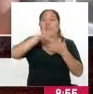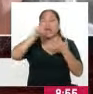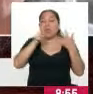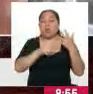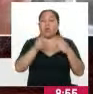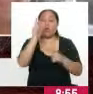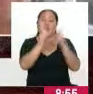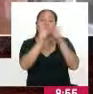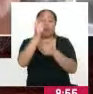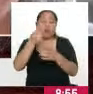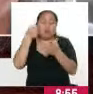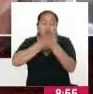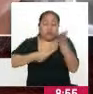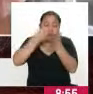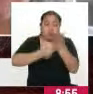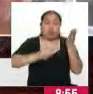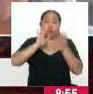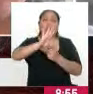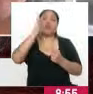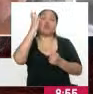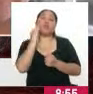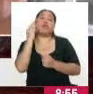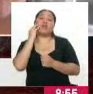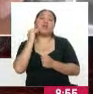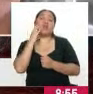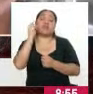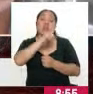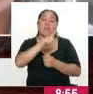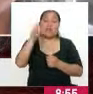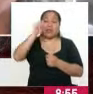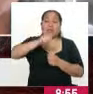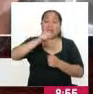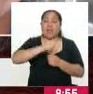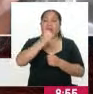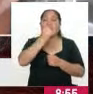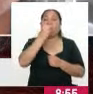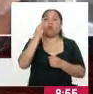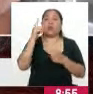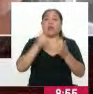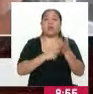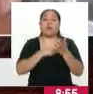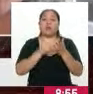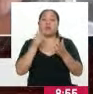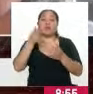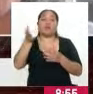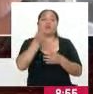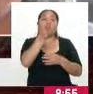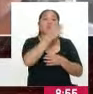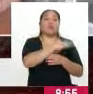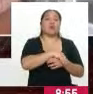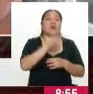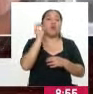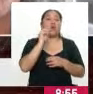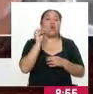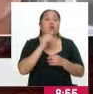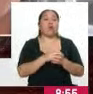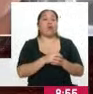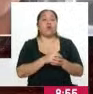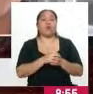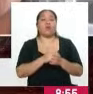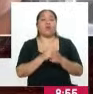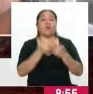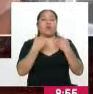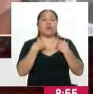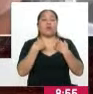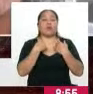persistido, han tenido experiencia o vienen siendo candidatos en varias ocasiones, y por otro lado, se trata de personas que han tenido una campaña